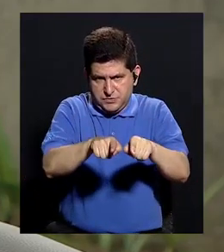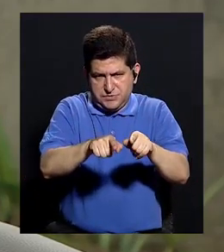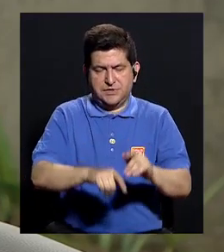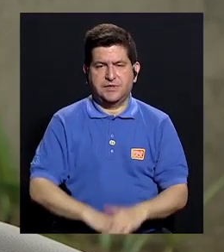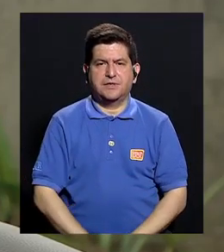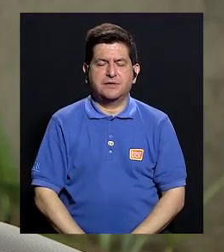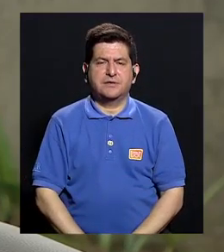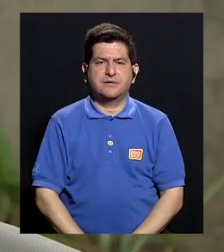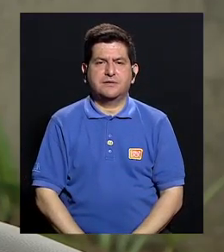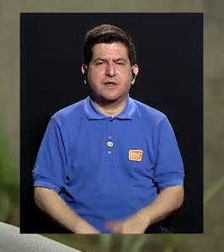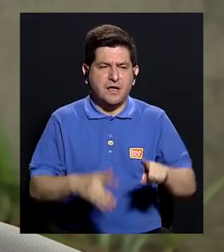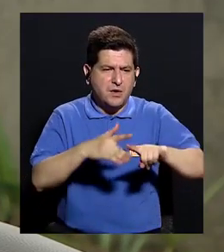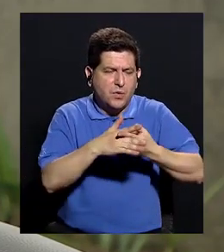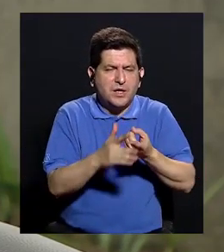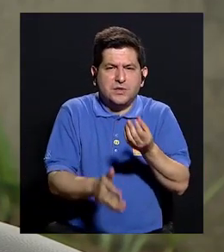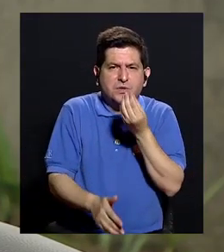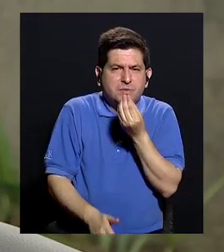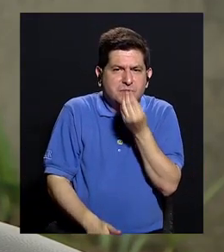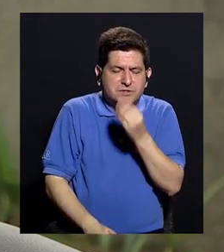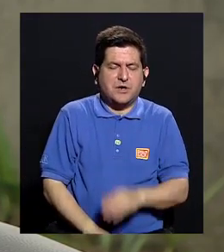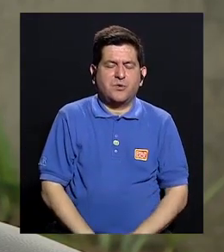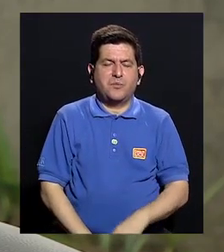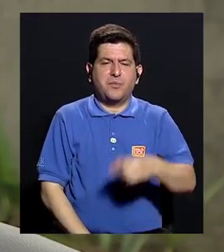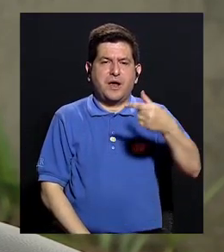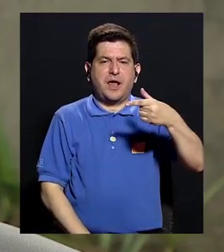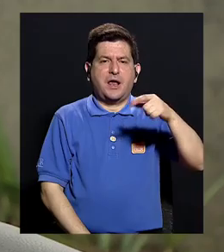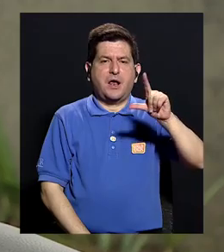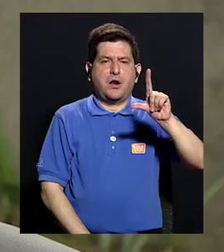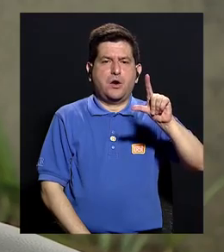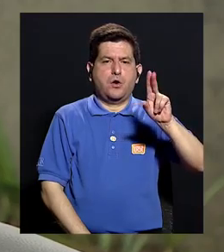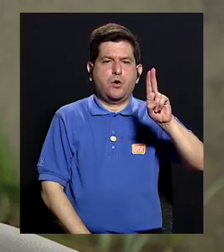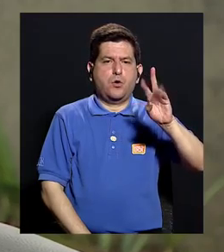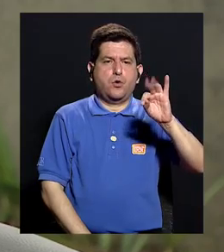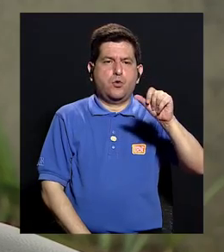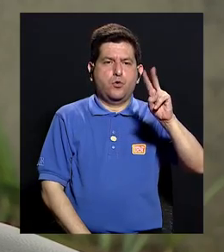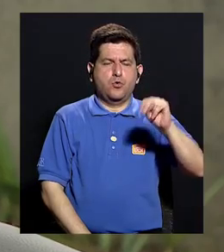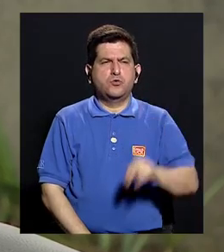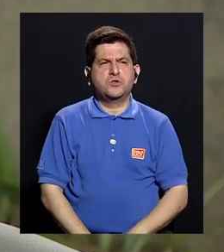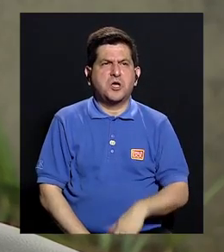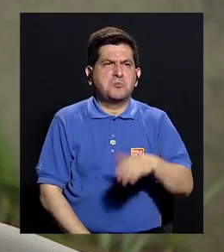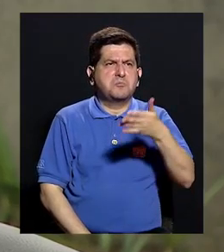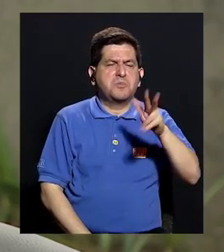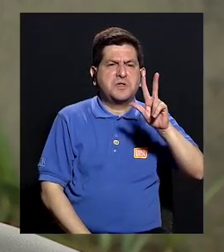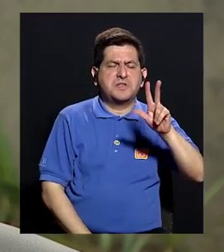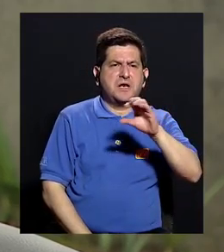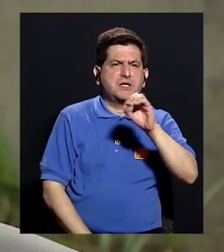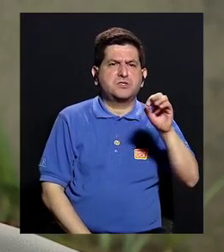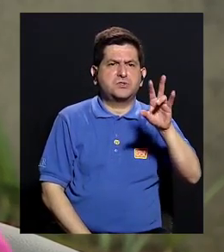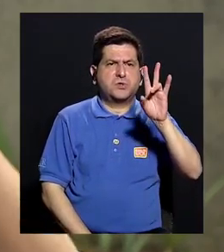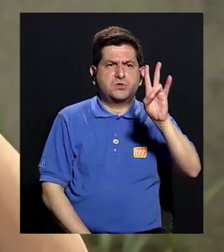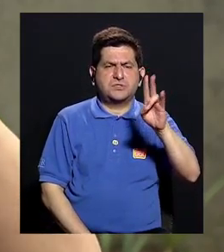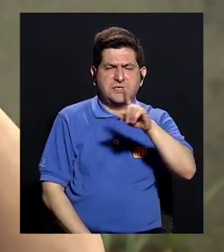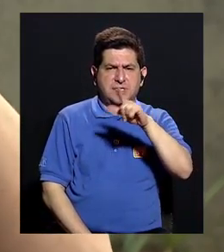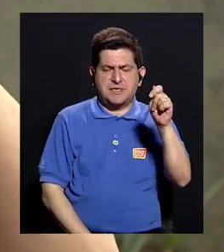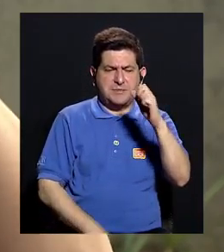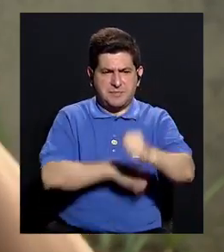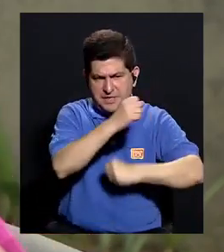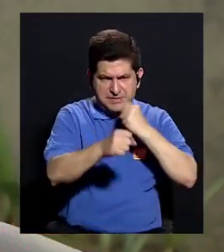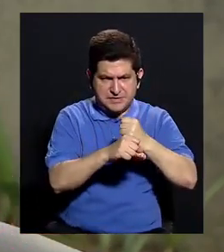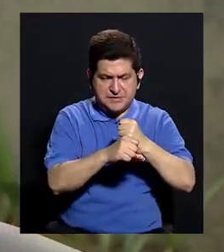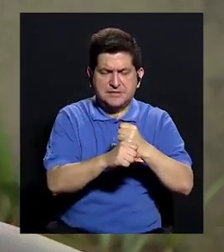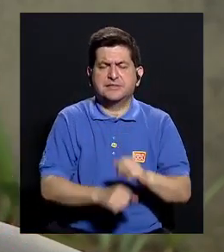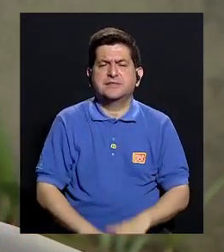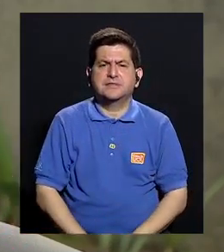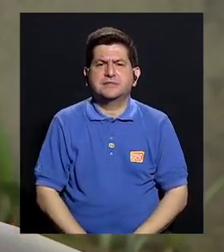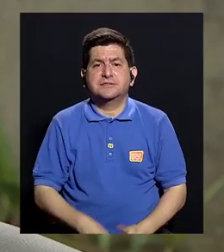Cuando empezás a comer gluten, ¿verdad? Que es entre 6 y 7 meses de edad o hasta el año.